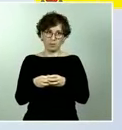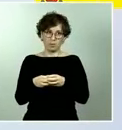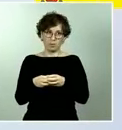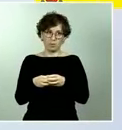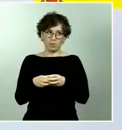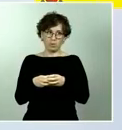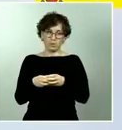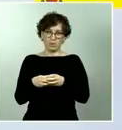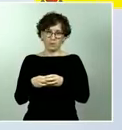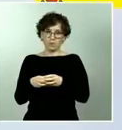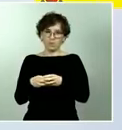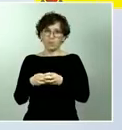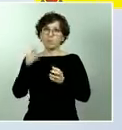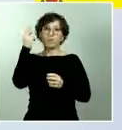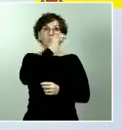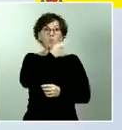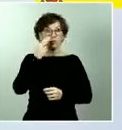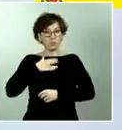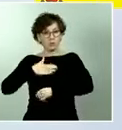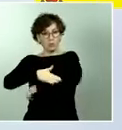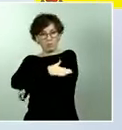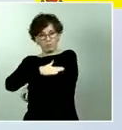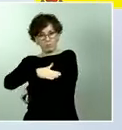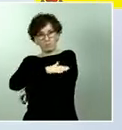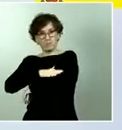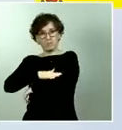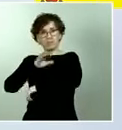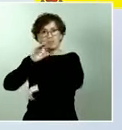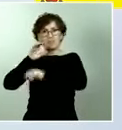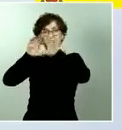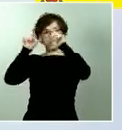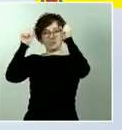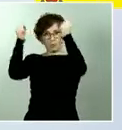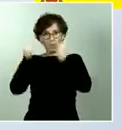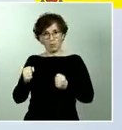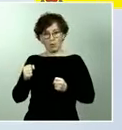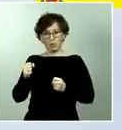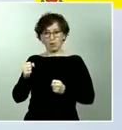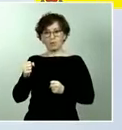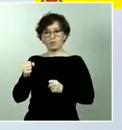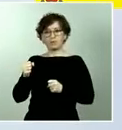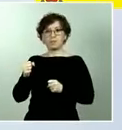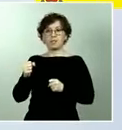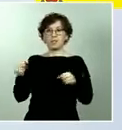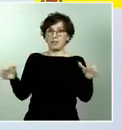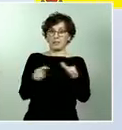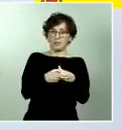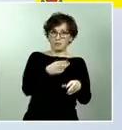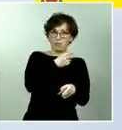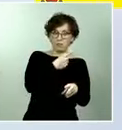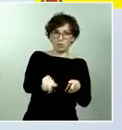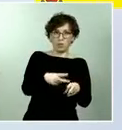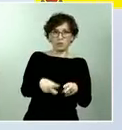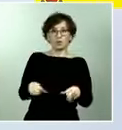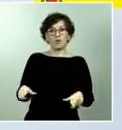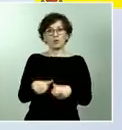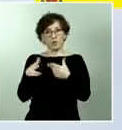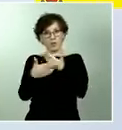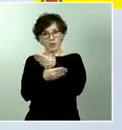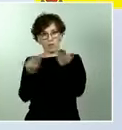Estado, de la clase política y del conjunto de la sociedad civil. Poner el foco en la búsqueda de soluciones,